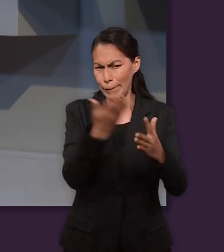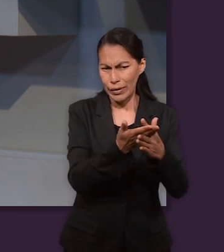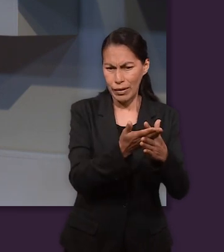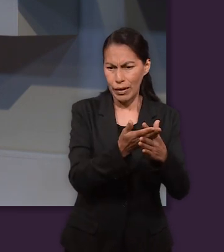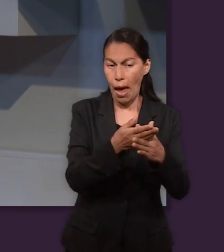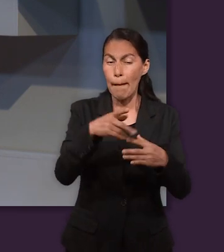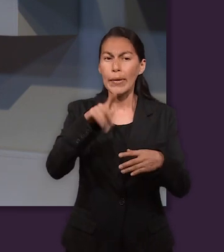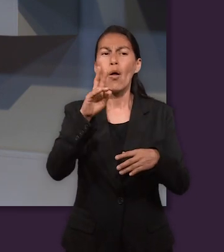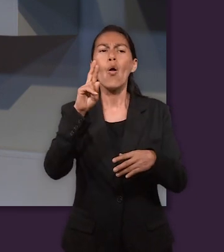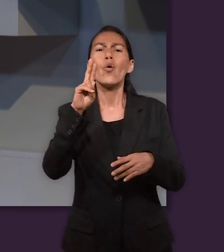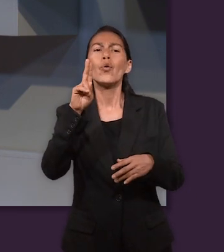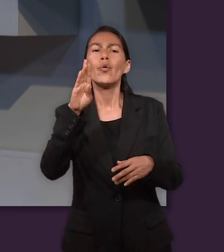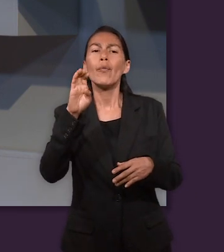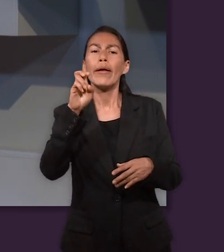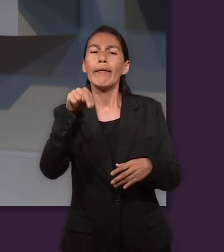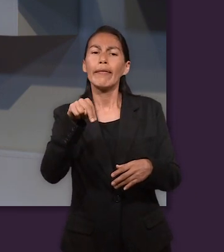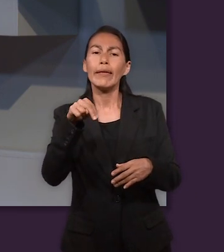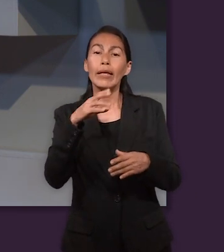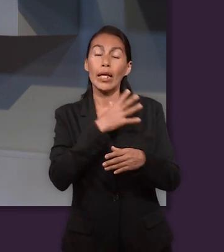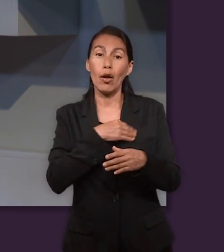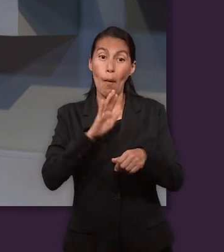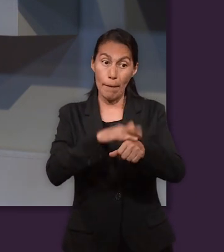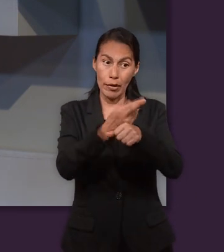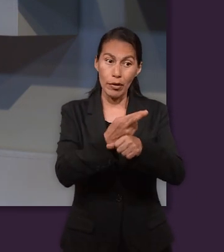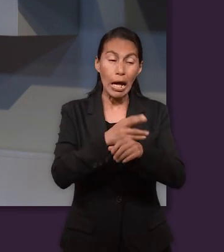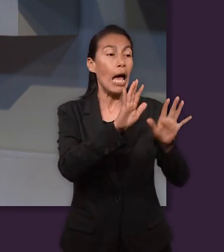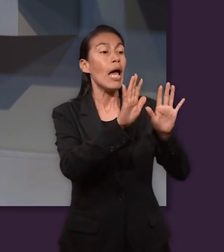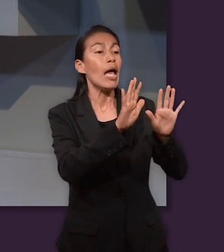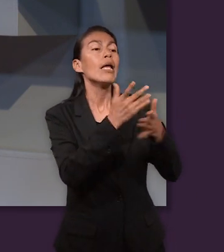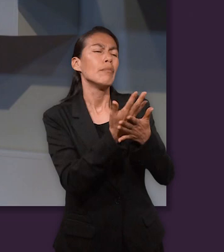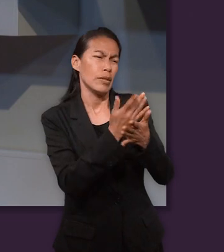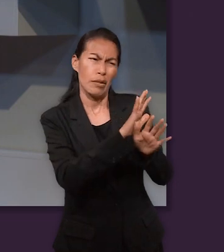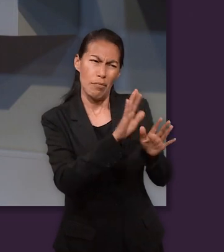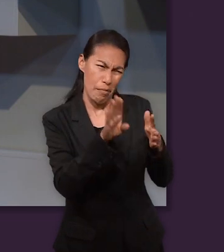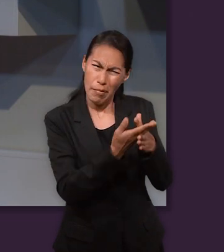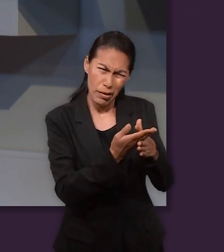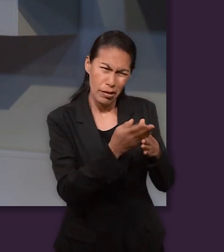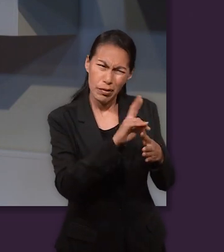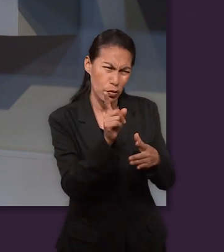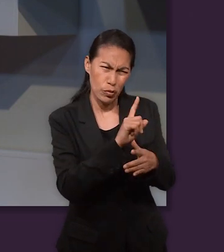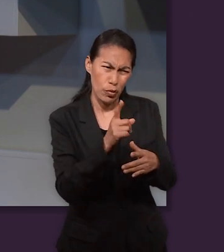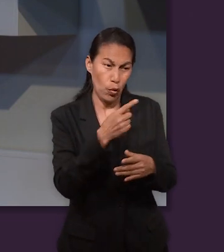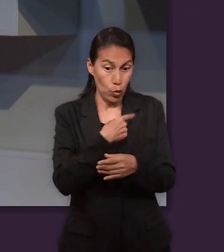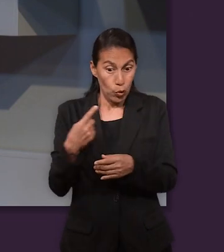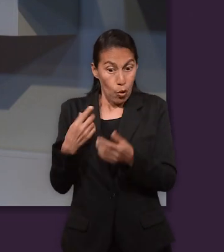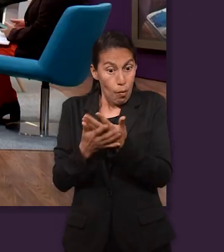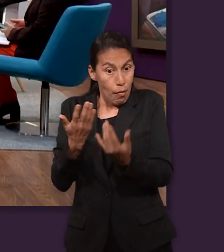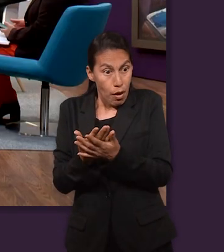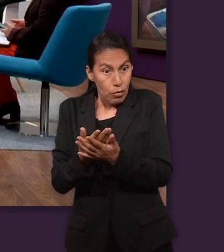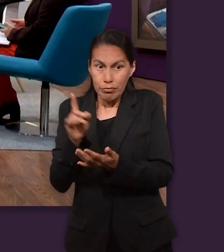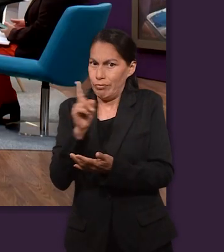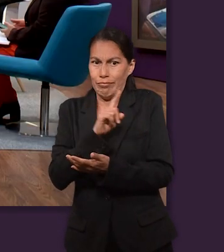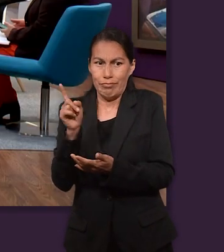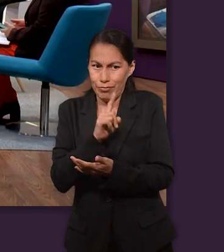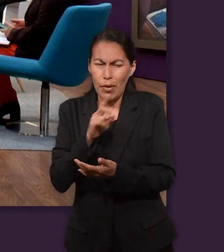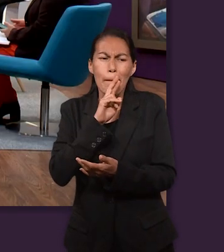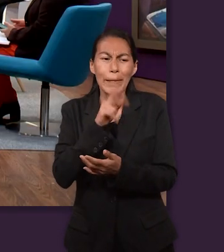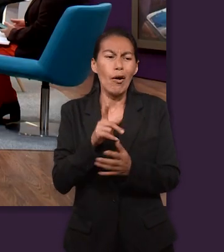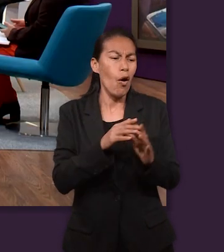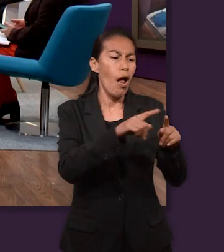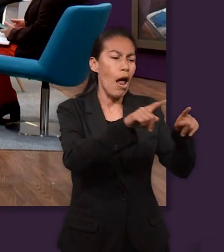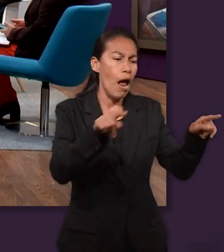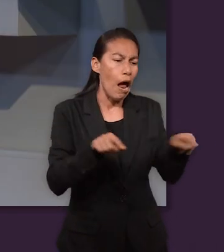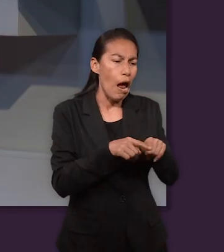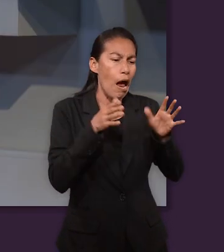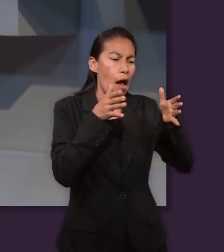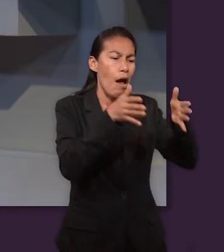capítulo 37 dijeron que lo iban a matar, pero entonces Rubén los detiene, ¿no? El mayor. El mayor, ajá. Rubén siendo el